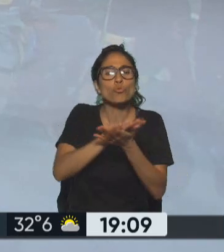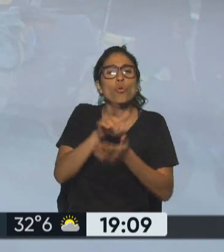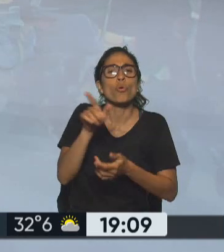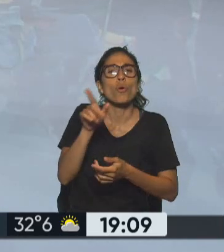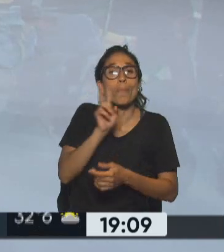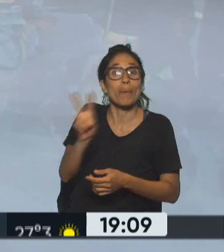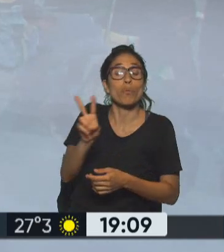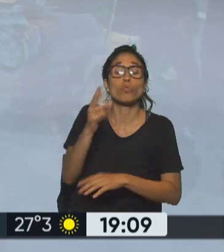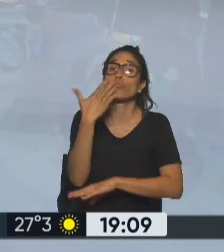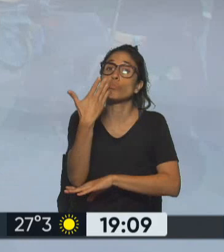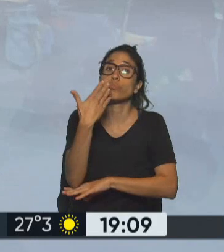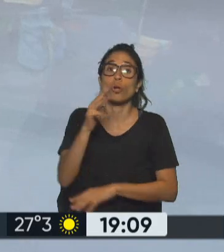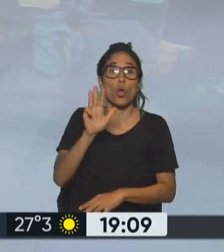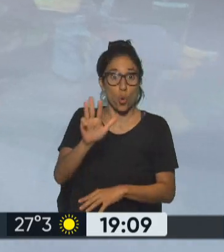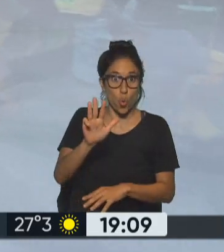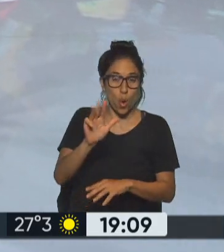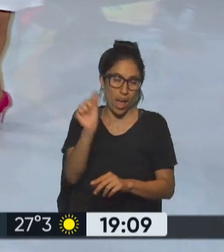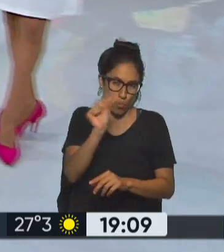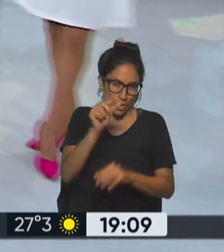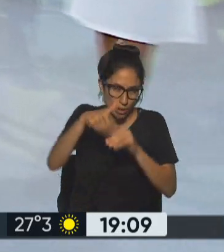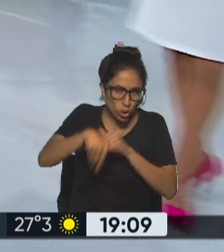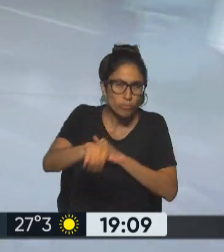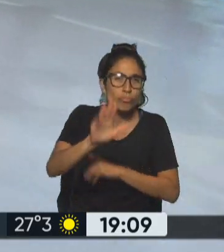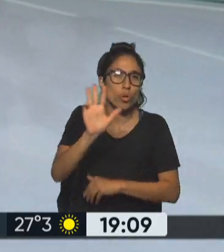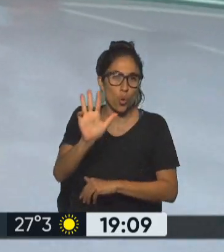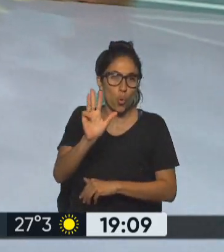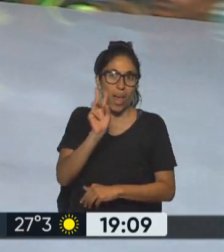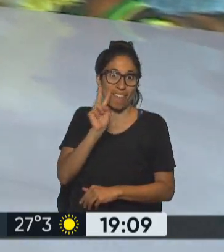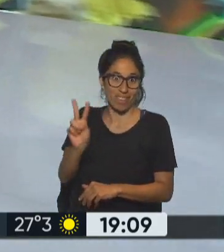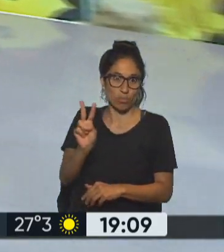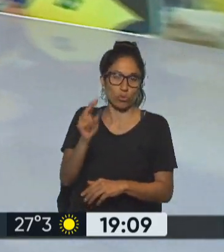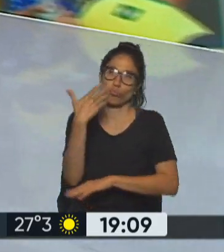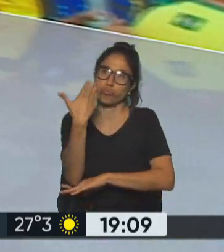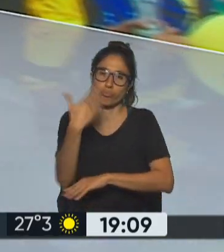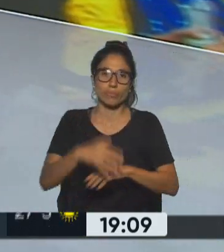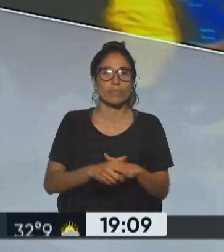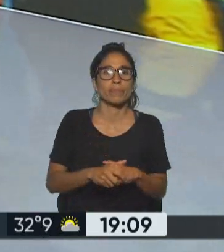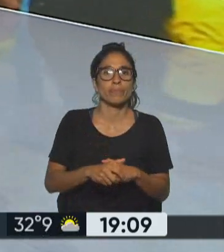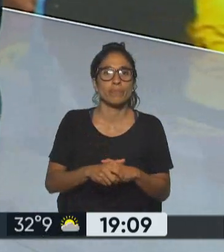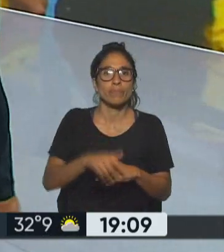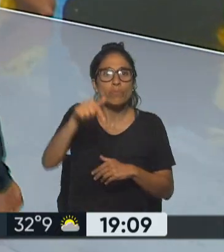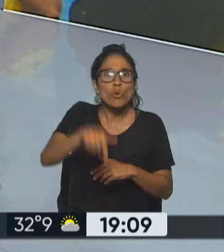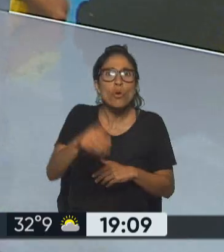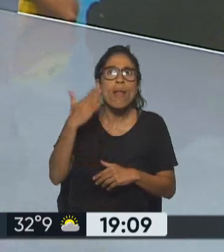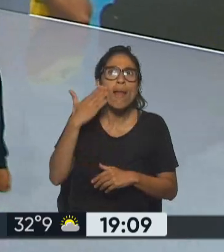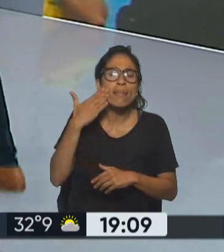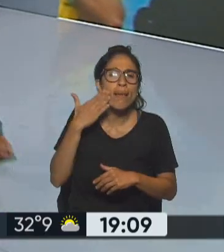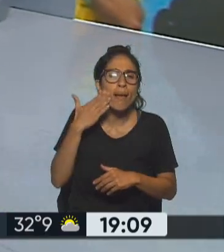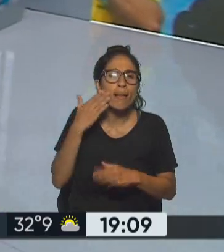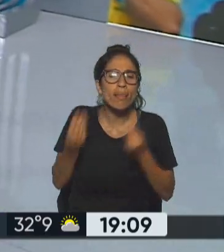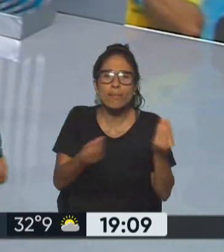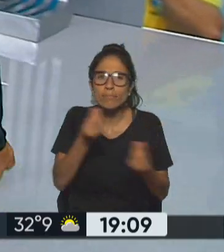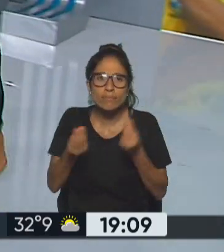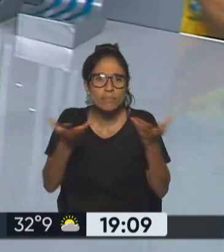que habló en cadena nacional pero vamos a ir analizando de a poco de qué pasó durante la tarde cuáles son las motivaciones